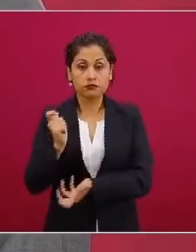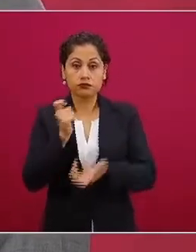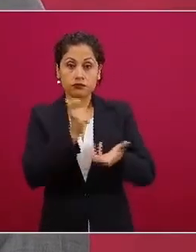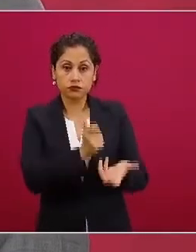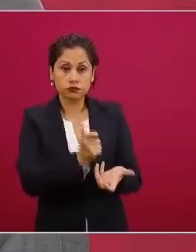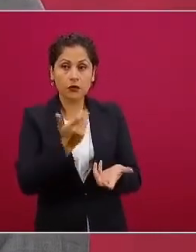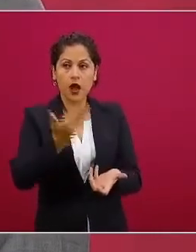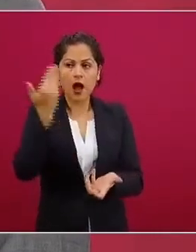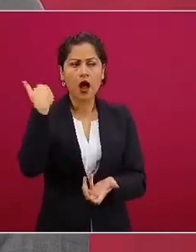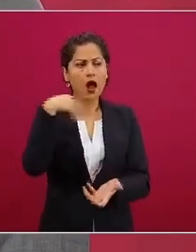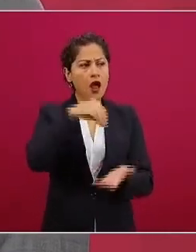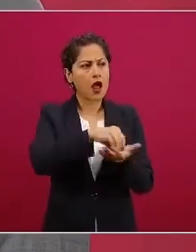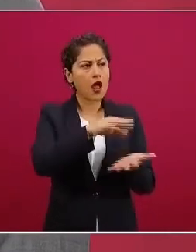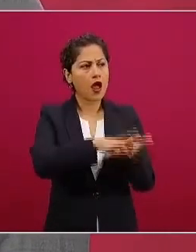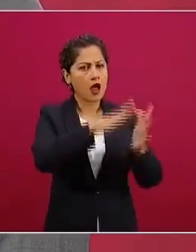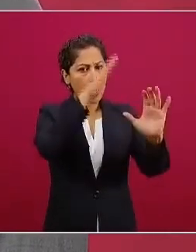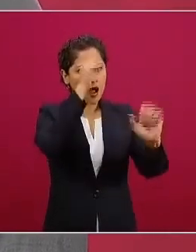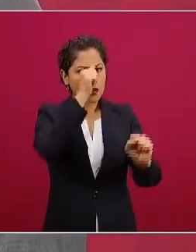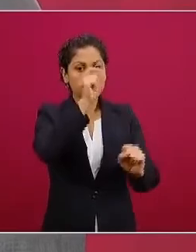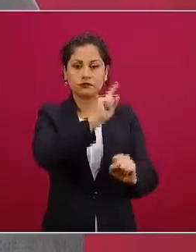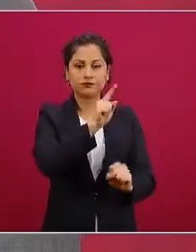del Poder Ejecutivo.